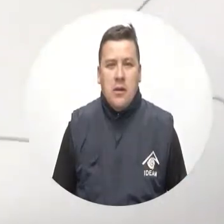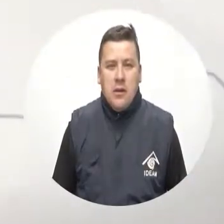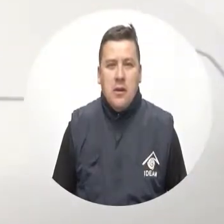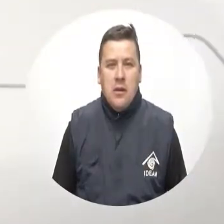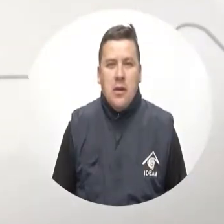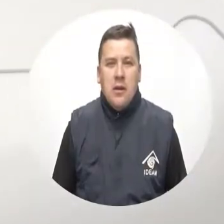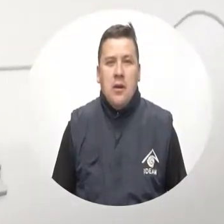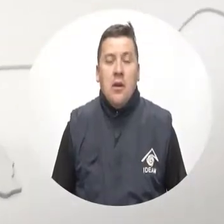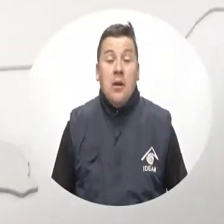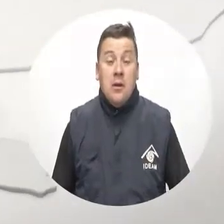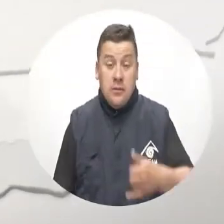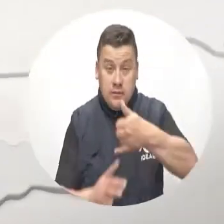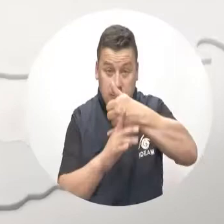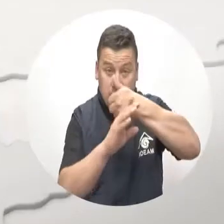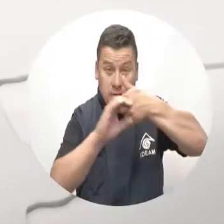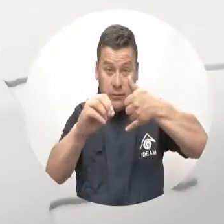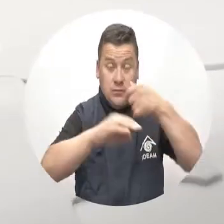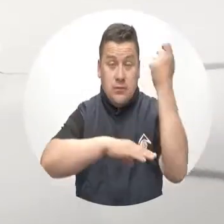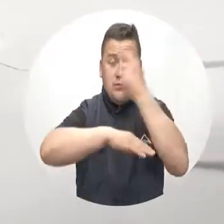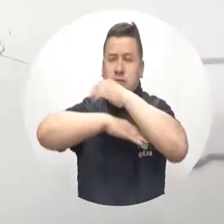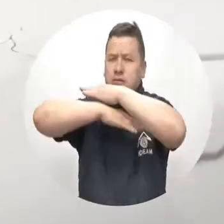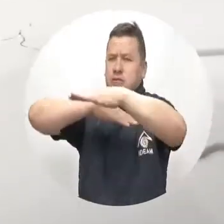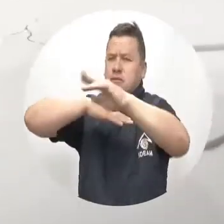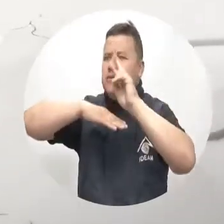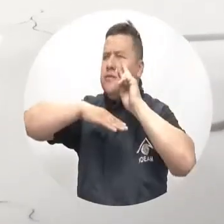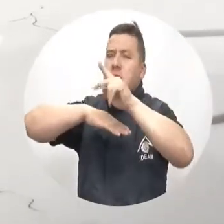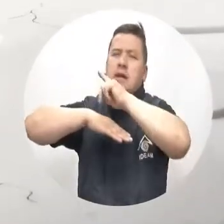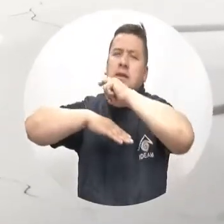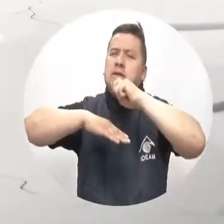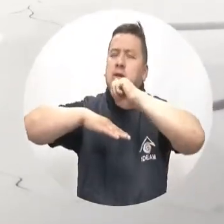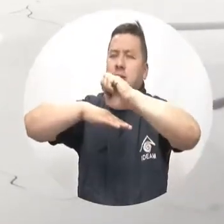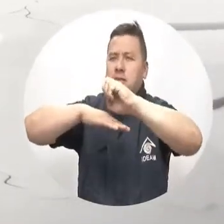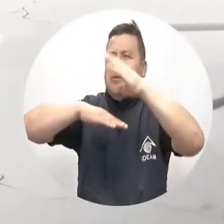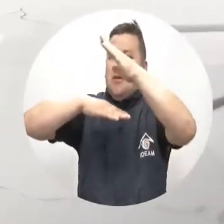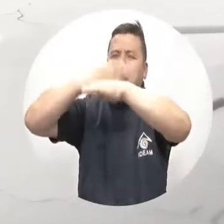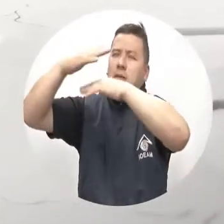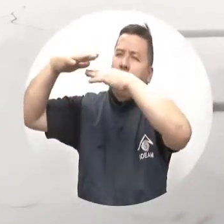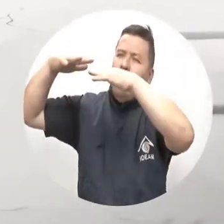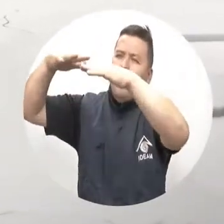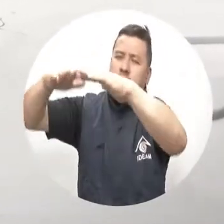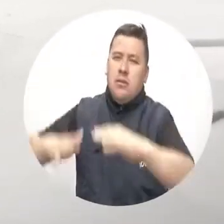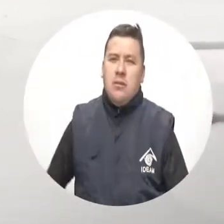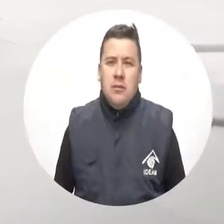En la Orinoquía se mantendrá el tiempo seco en gran parte de la región con cielos nublados.